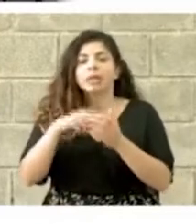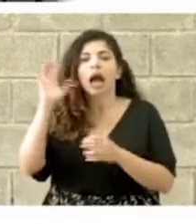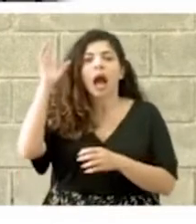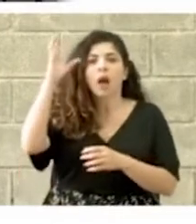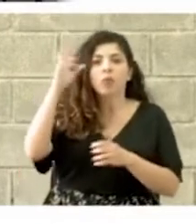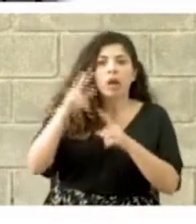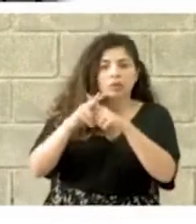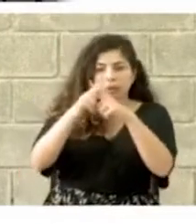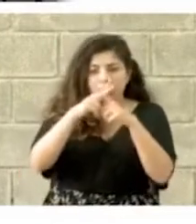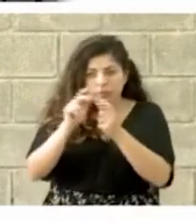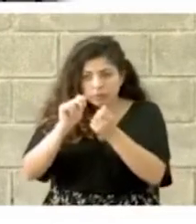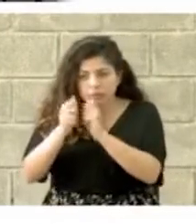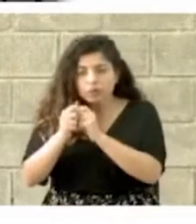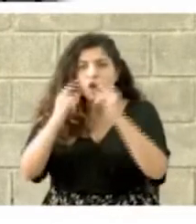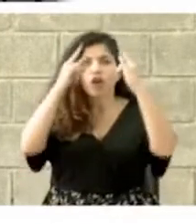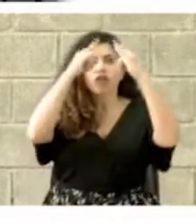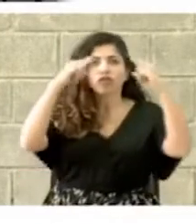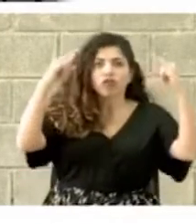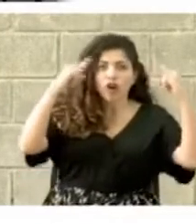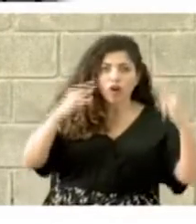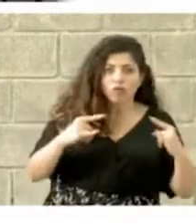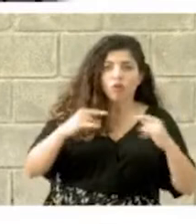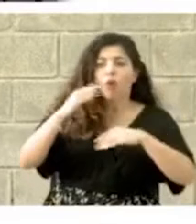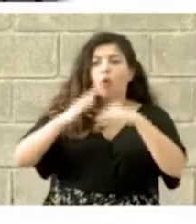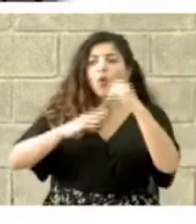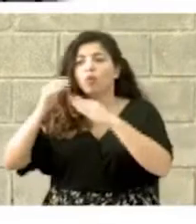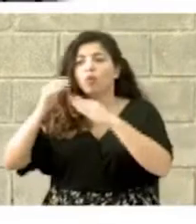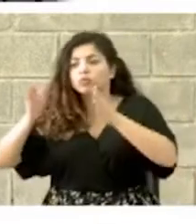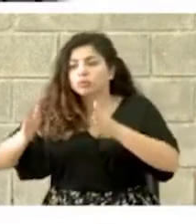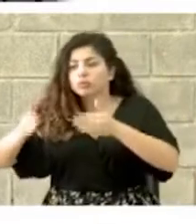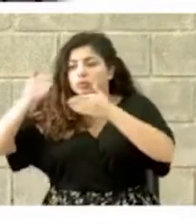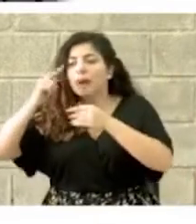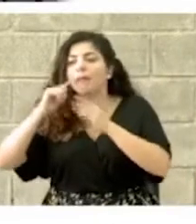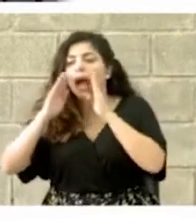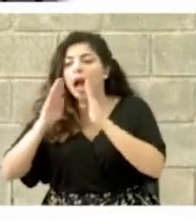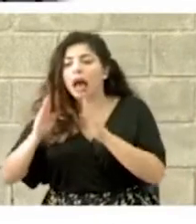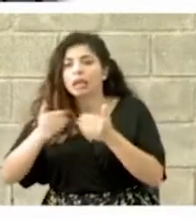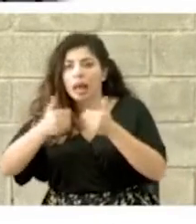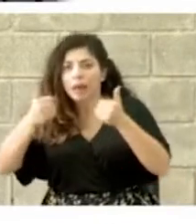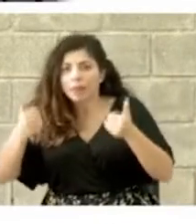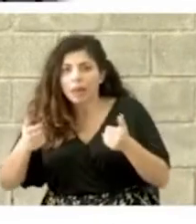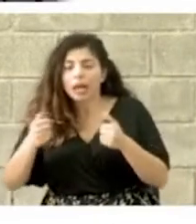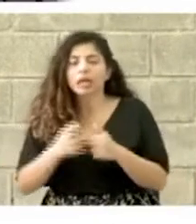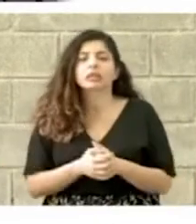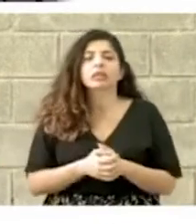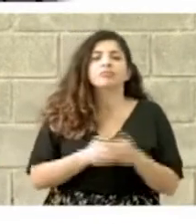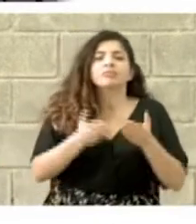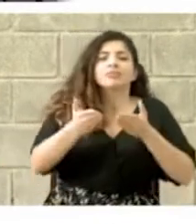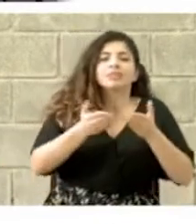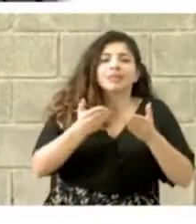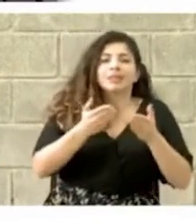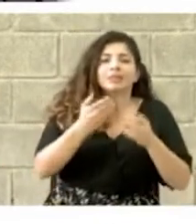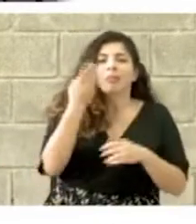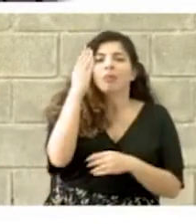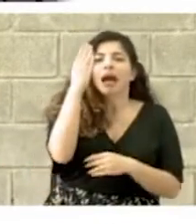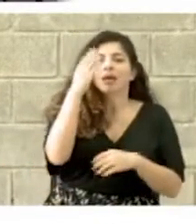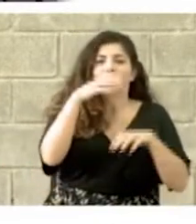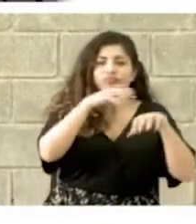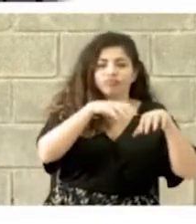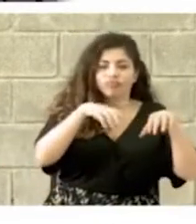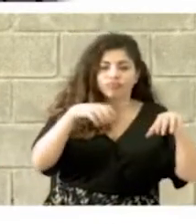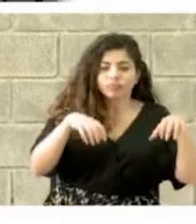ambulancias, toldos, construcción de módulos de atención diferenciada, servicios sanitarios,